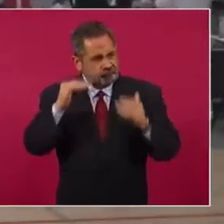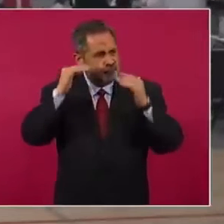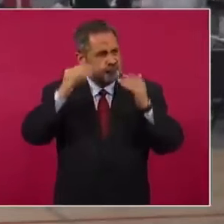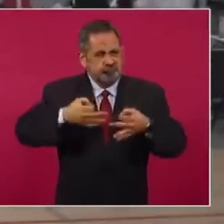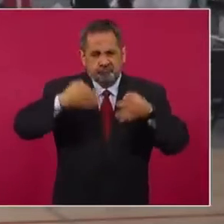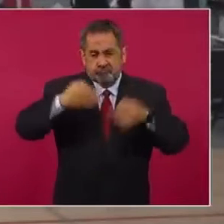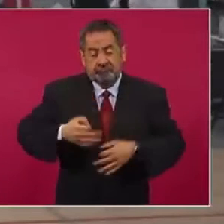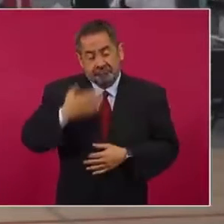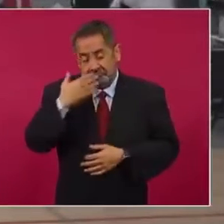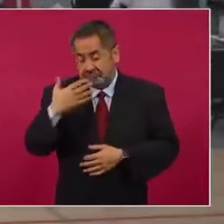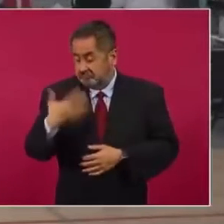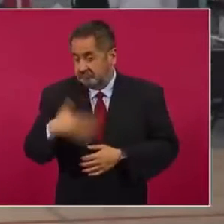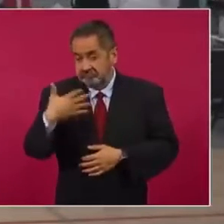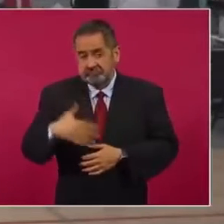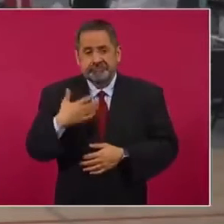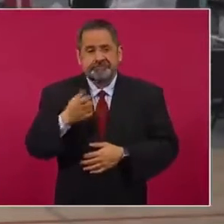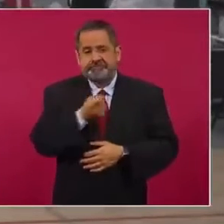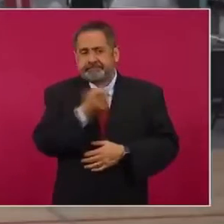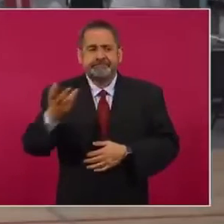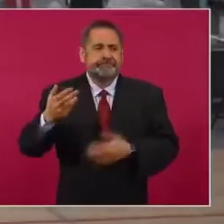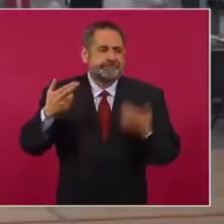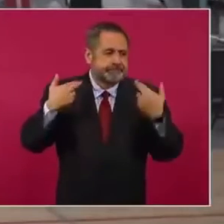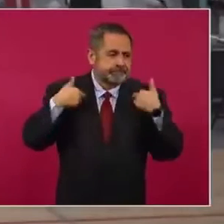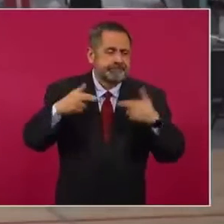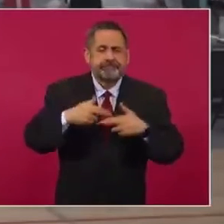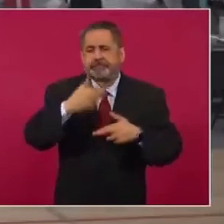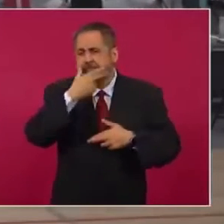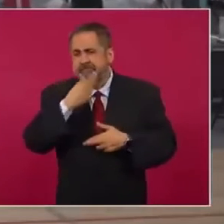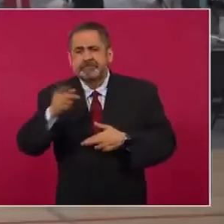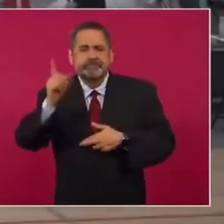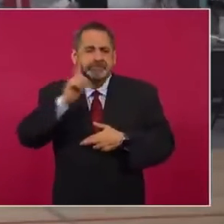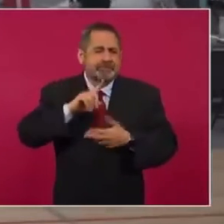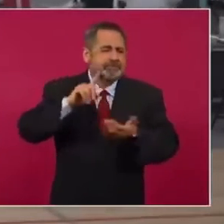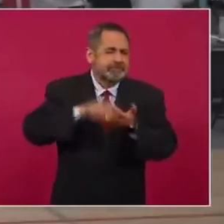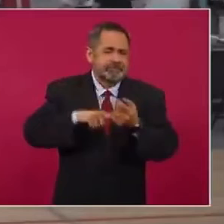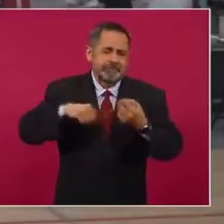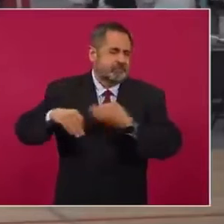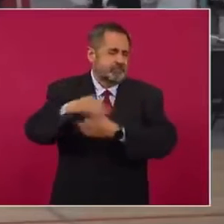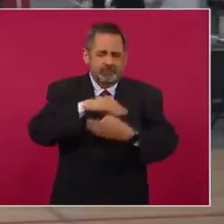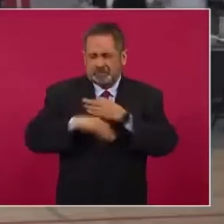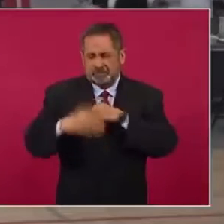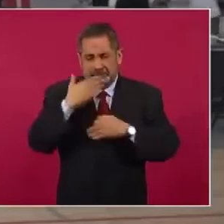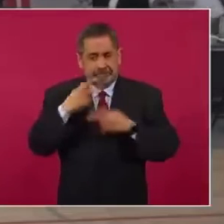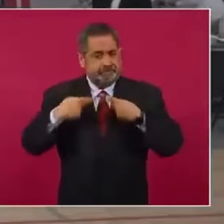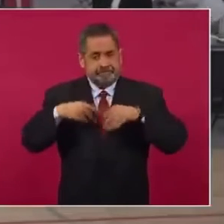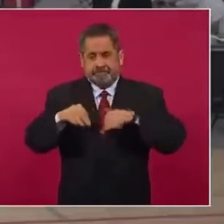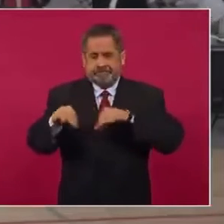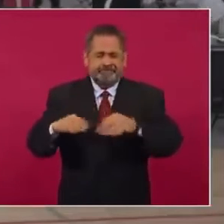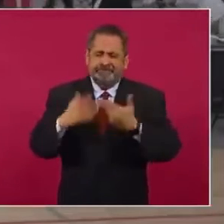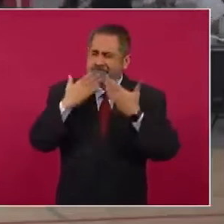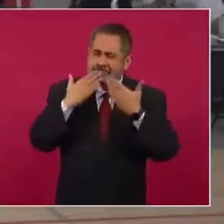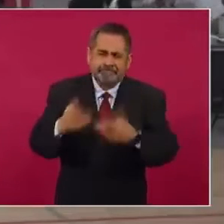las circunstancias. Las maestras, los maestros, todos los trabajadores